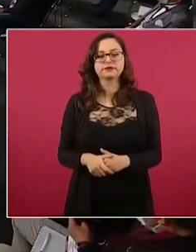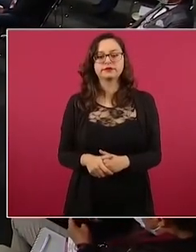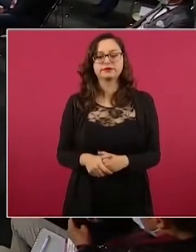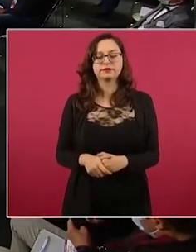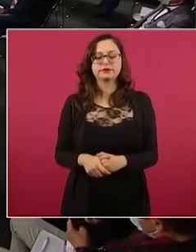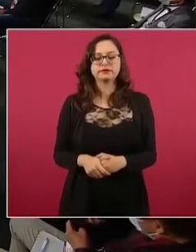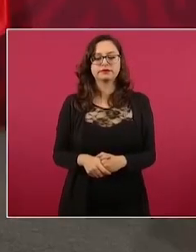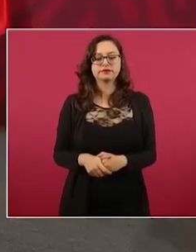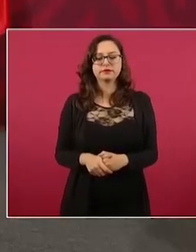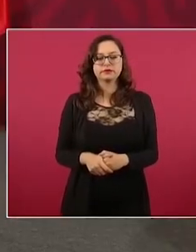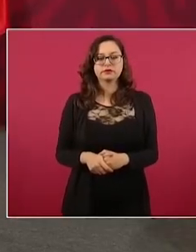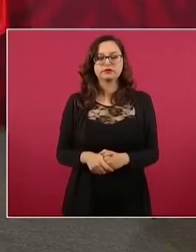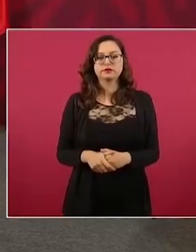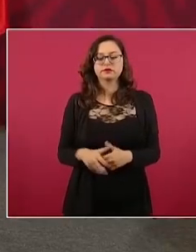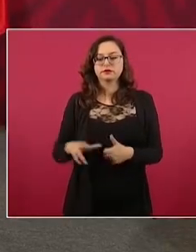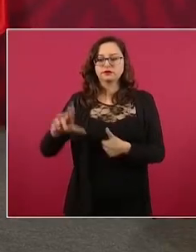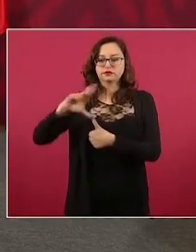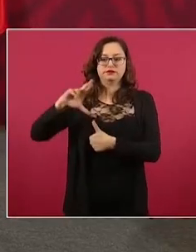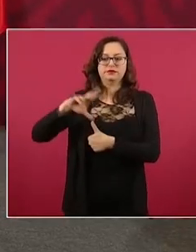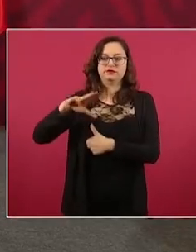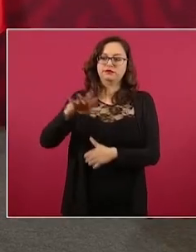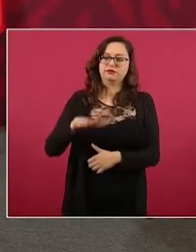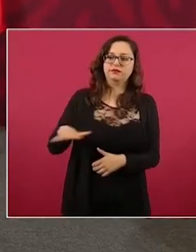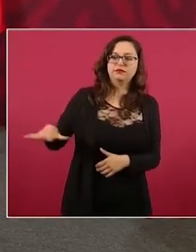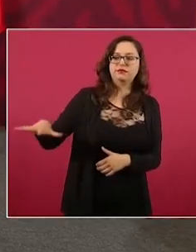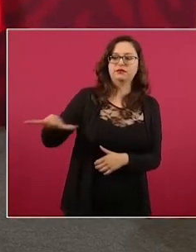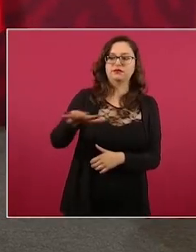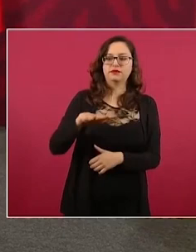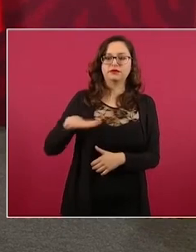todo lo que es el Caribe porque